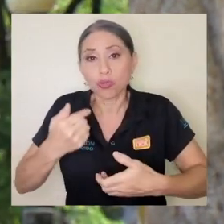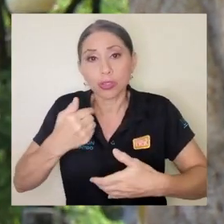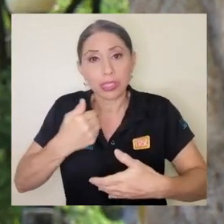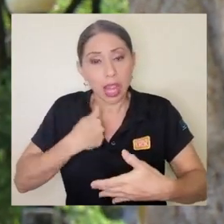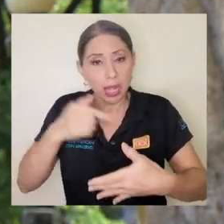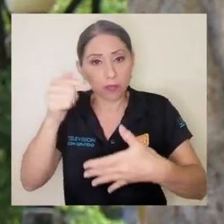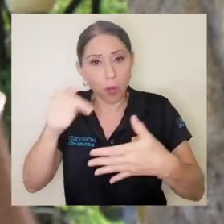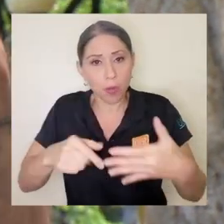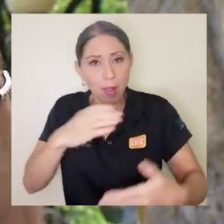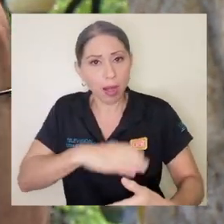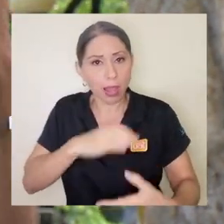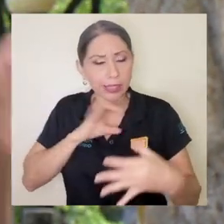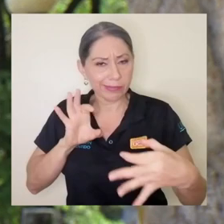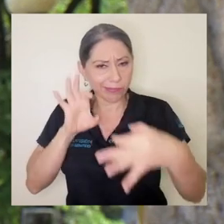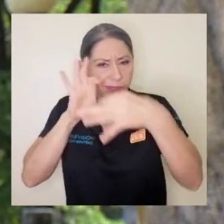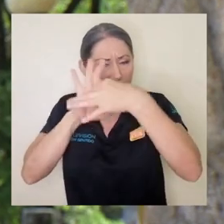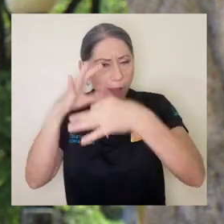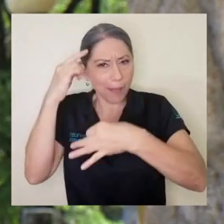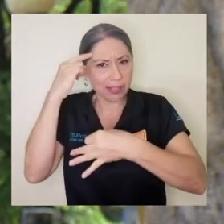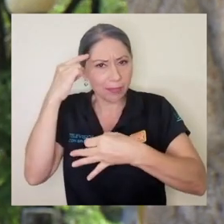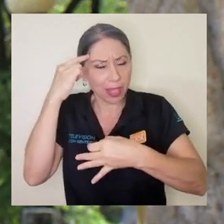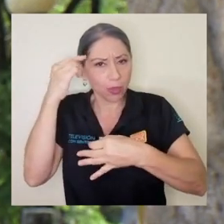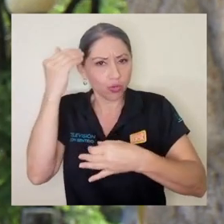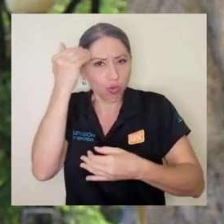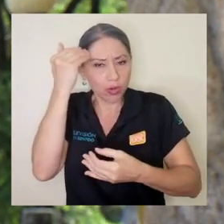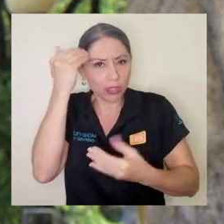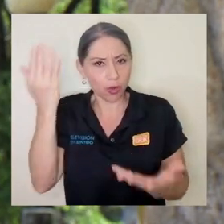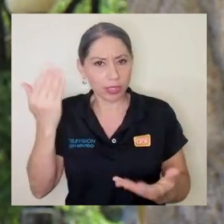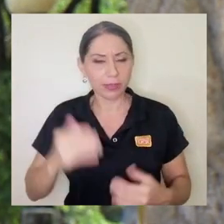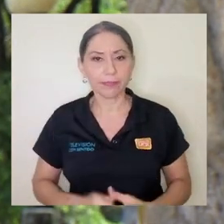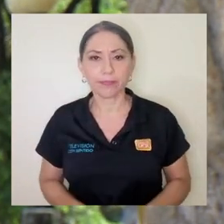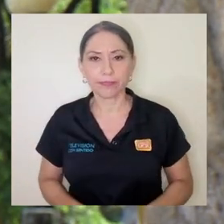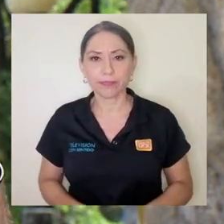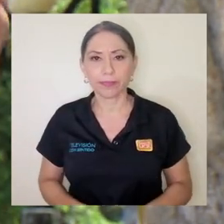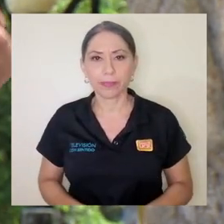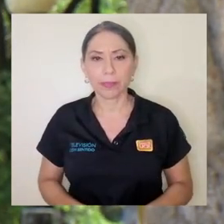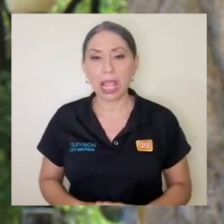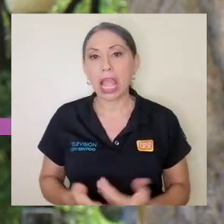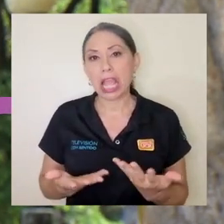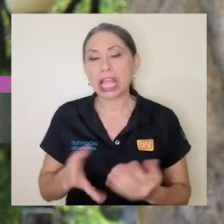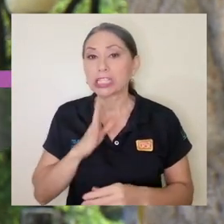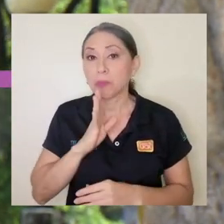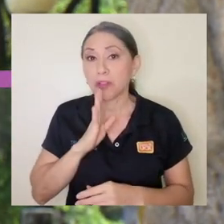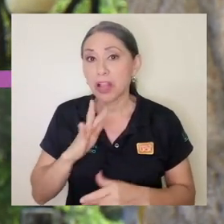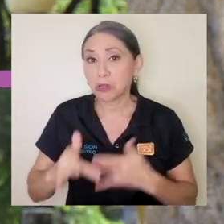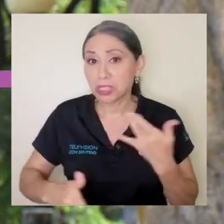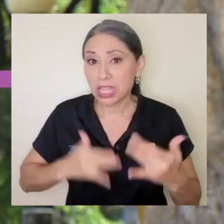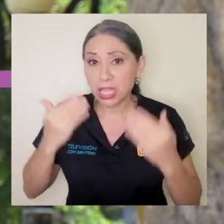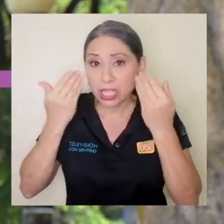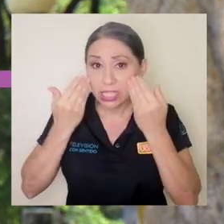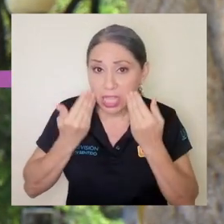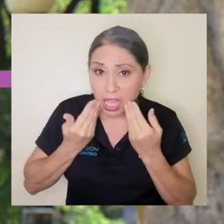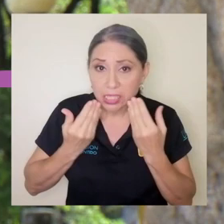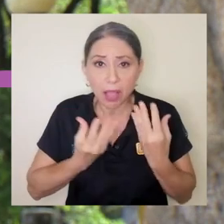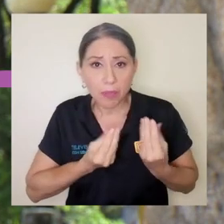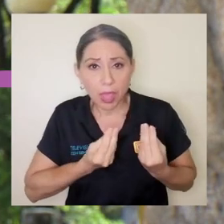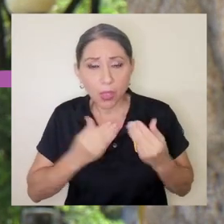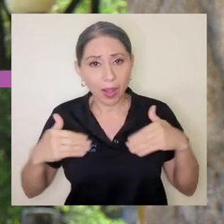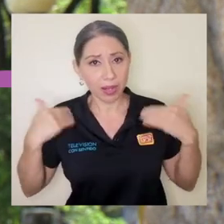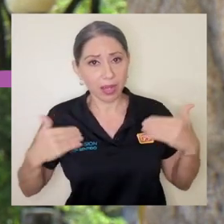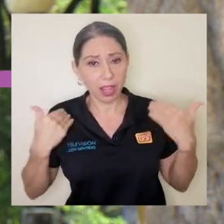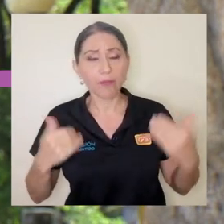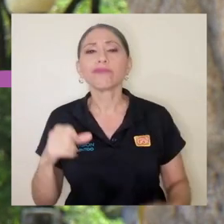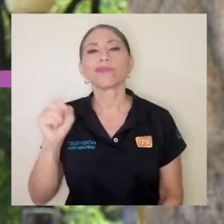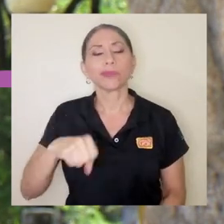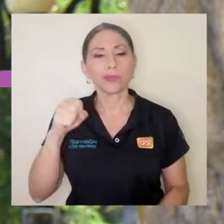en la emoción hay componentes que tienen que ver con nuestros pensamientos, con las cogniciones. ¿Estamos hablando por